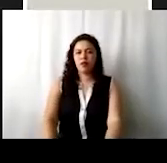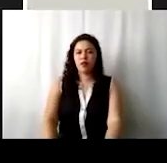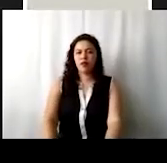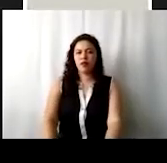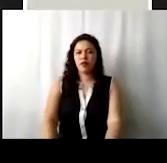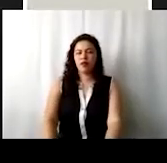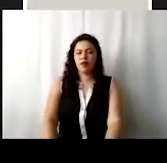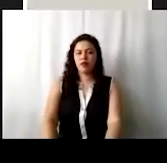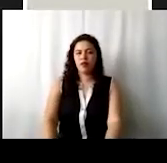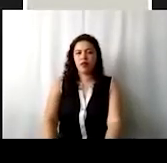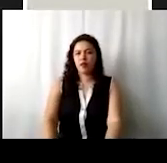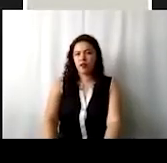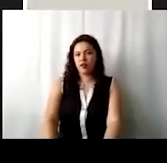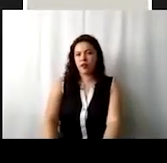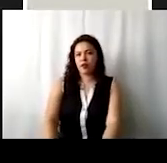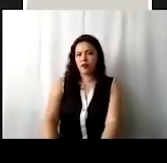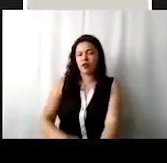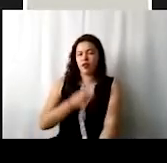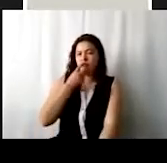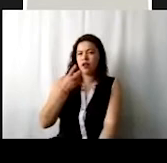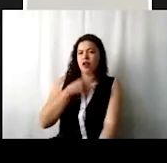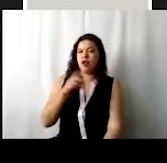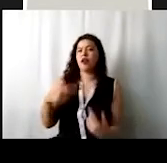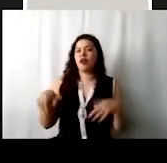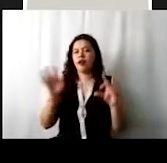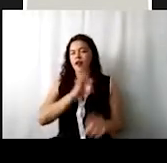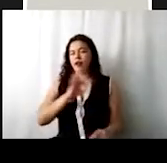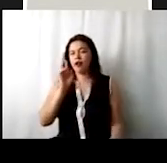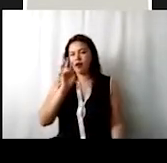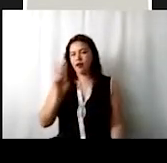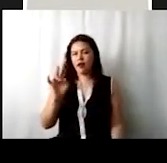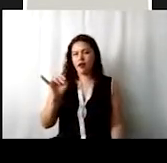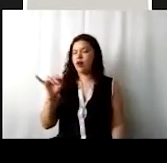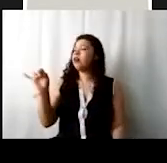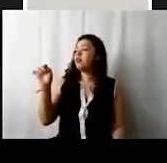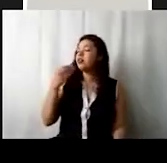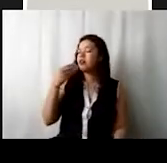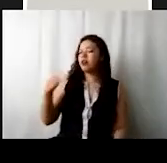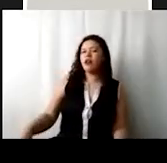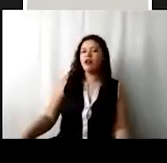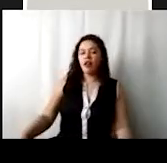¿Ustedes me indican si pueden observar mi pantalla? Sí, sí se ve. Gracias.